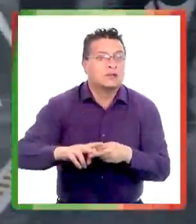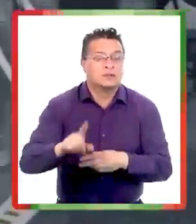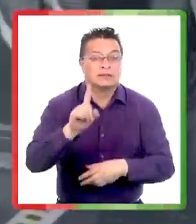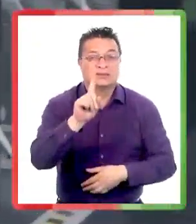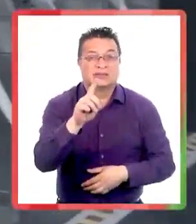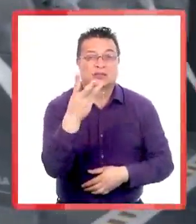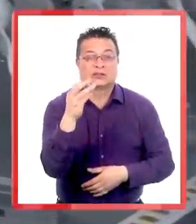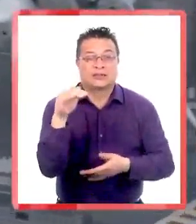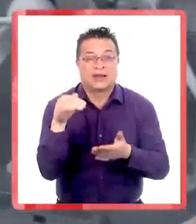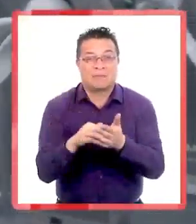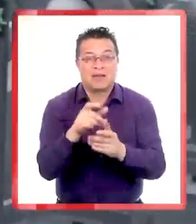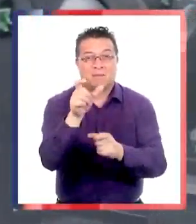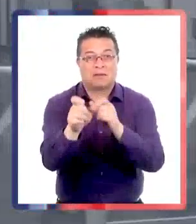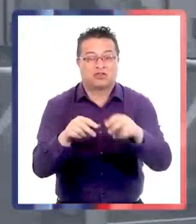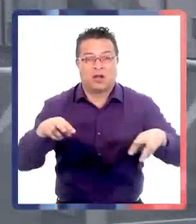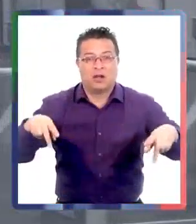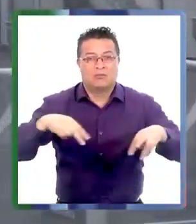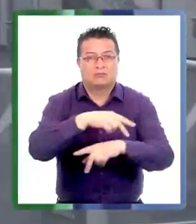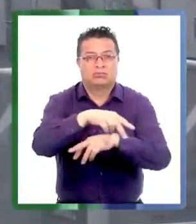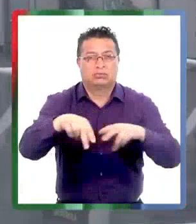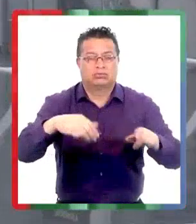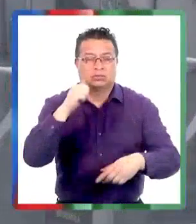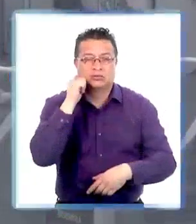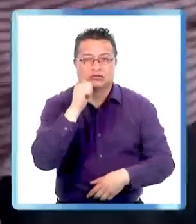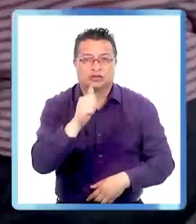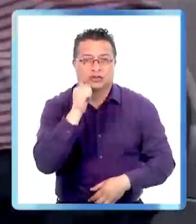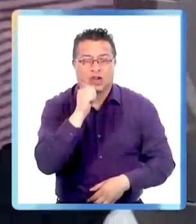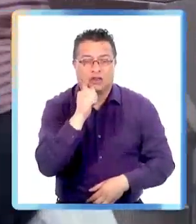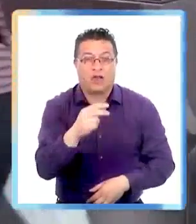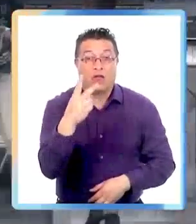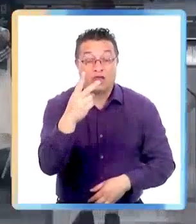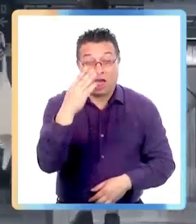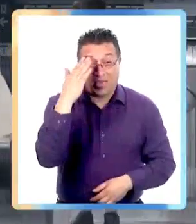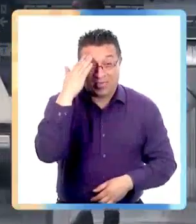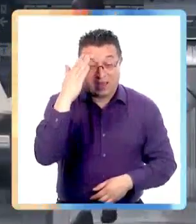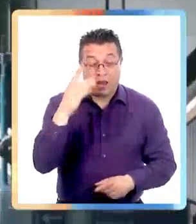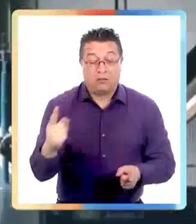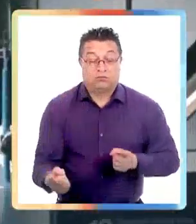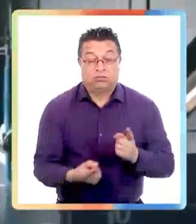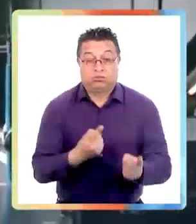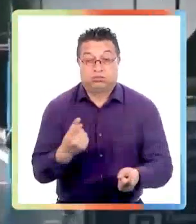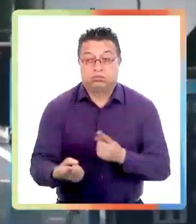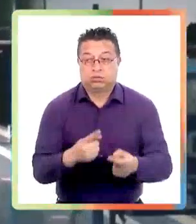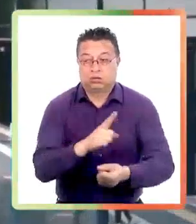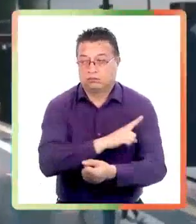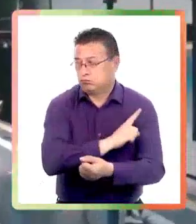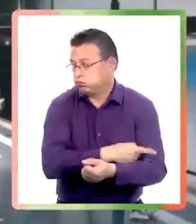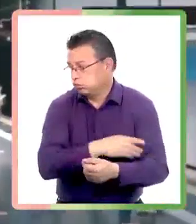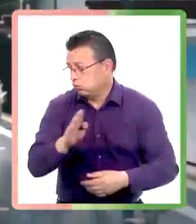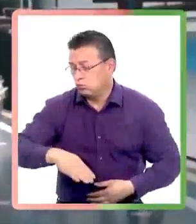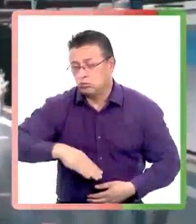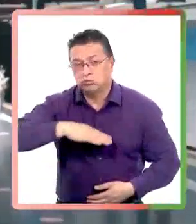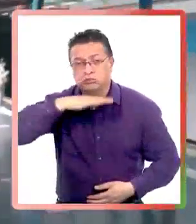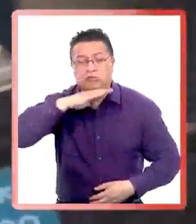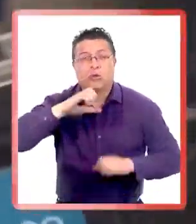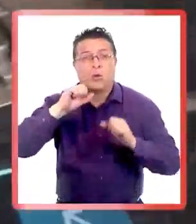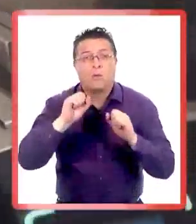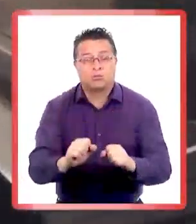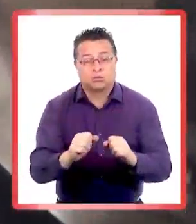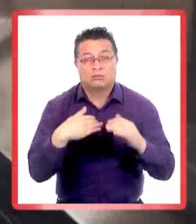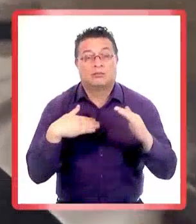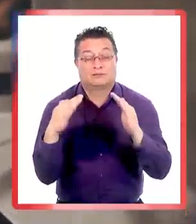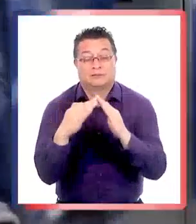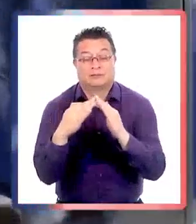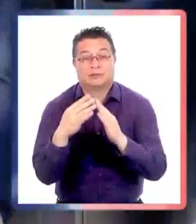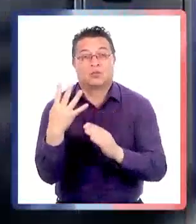¿Cómo es posible? 130.000 personas circulan por allí cada jornada. En dos días, las turbinas producen la energía